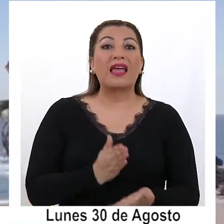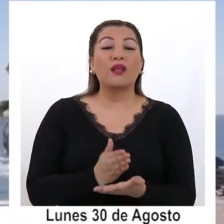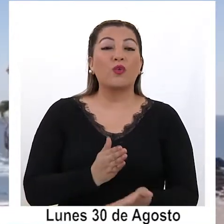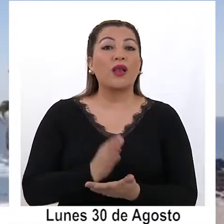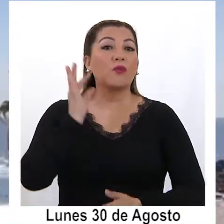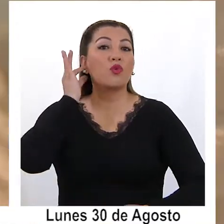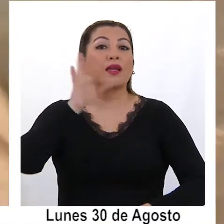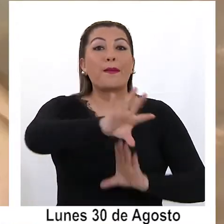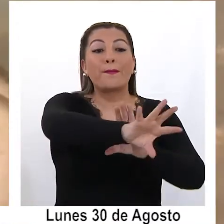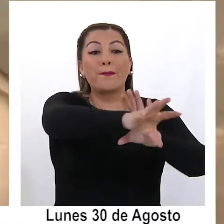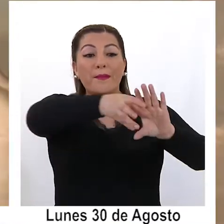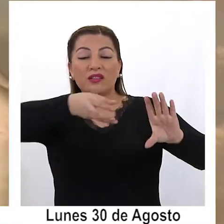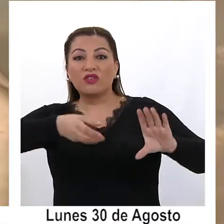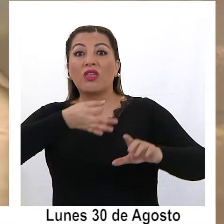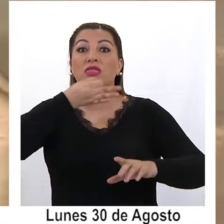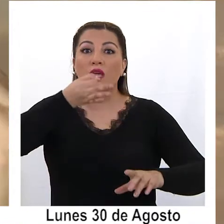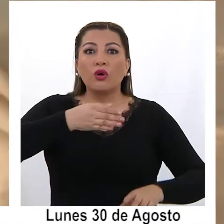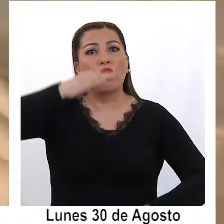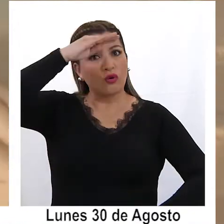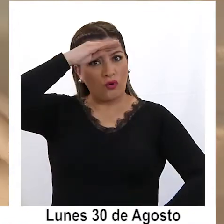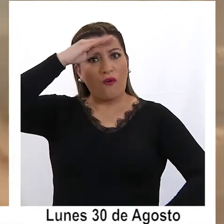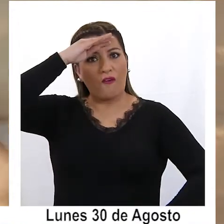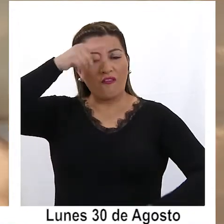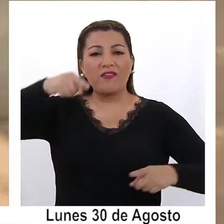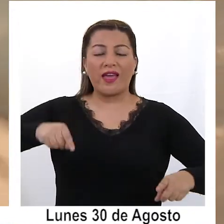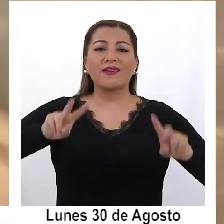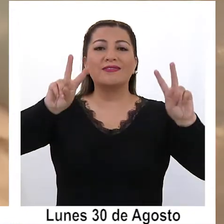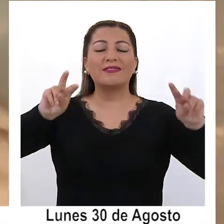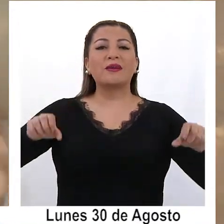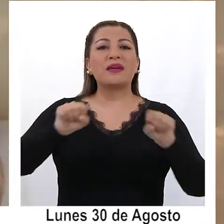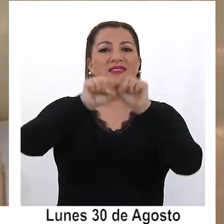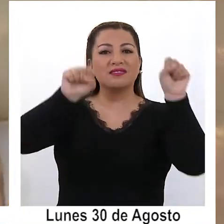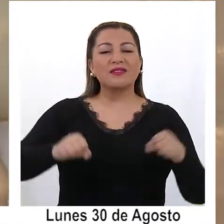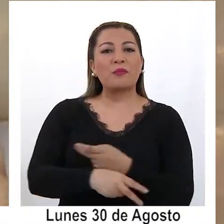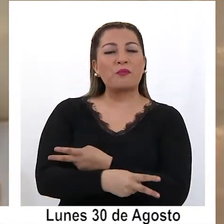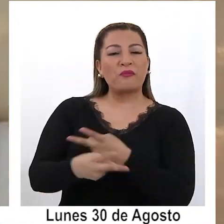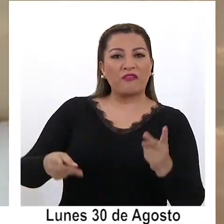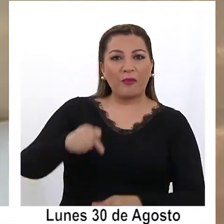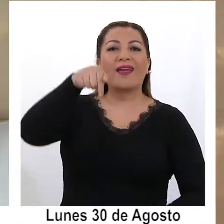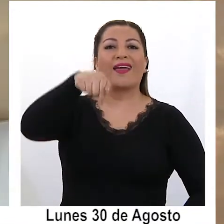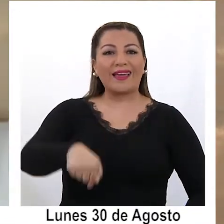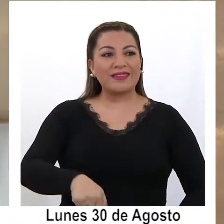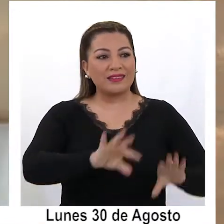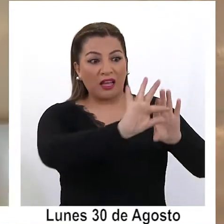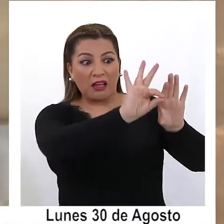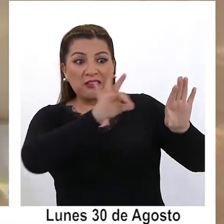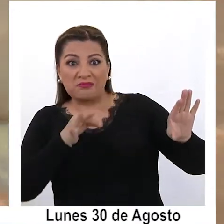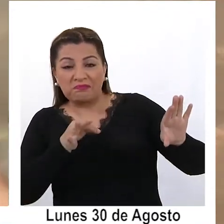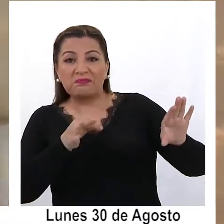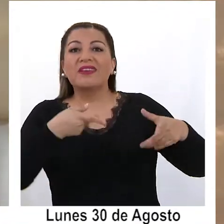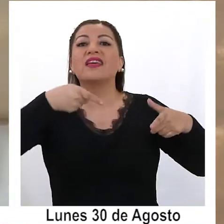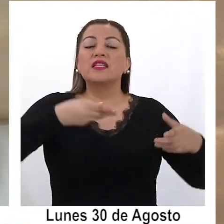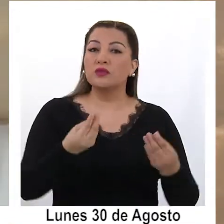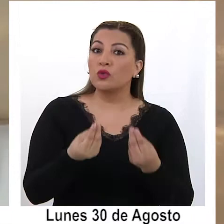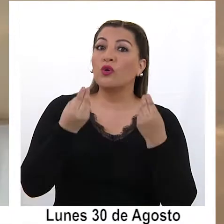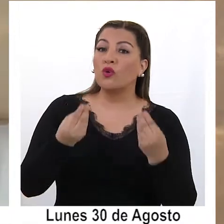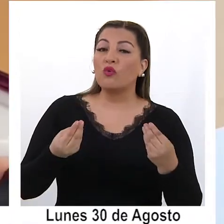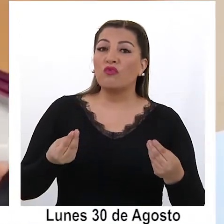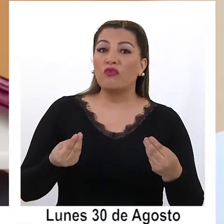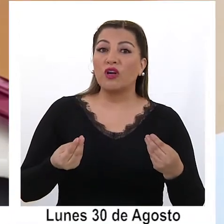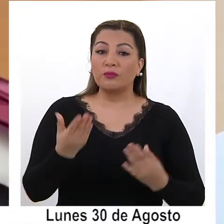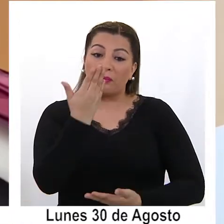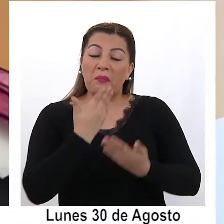aparte de su uso. El Colegio de Matronas llamó a confiar en el sistema público de salud afirmando que este